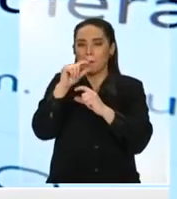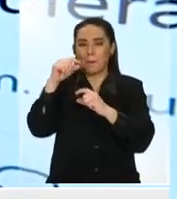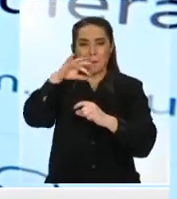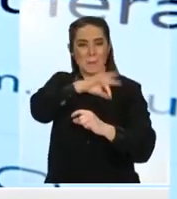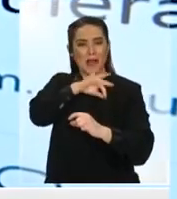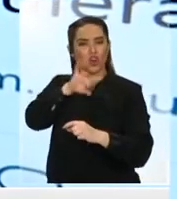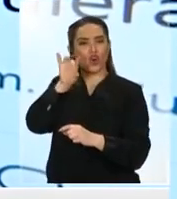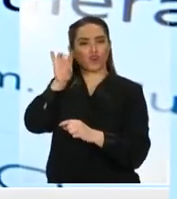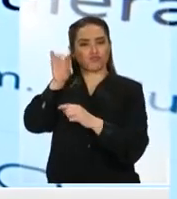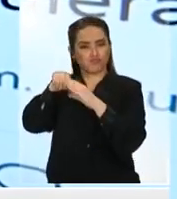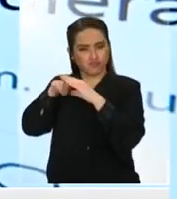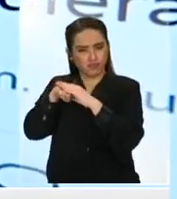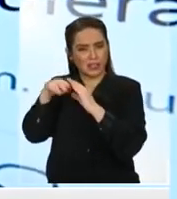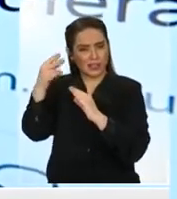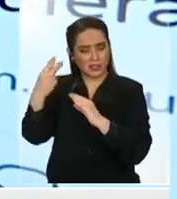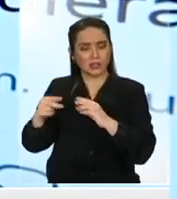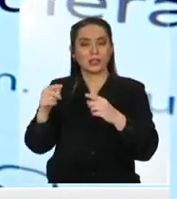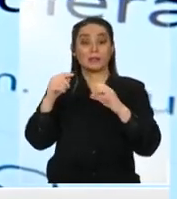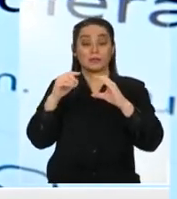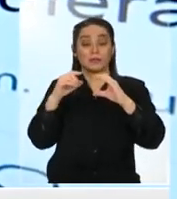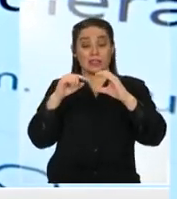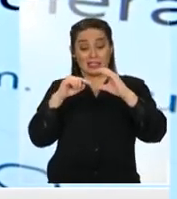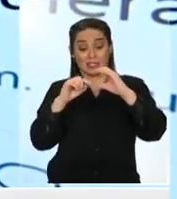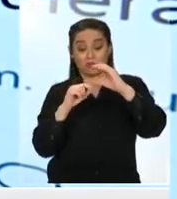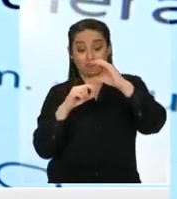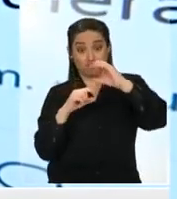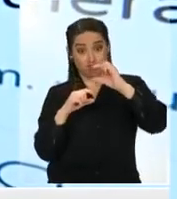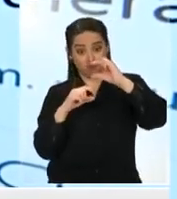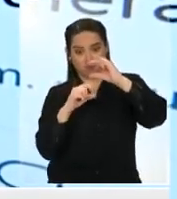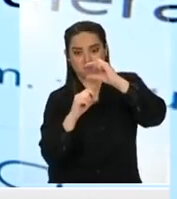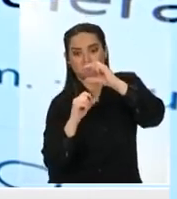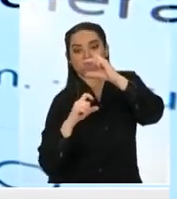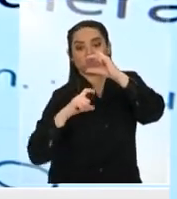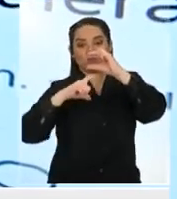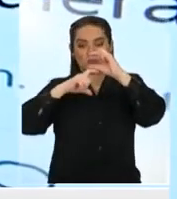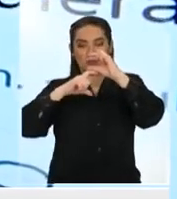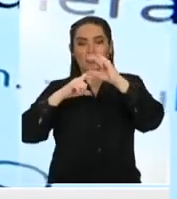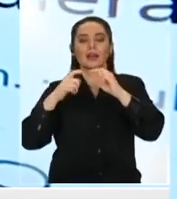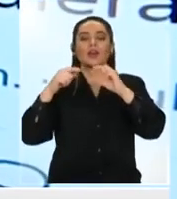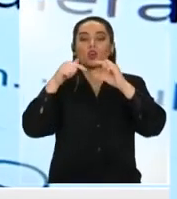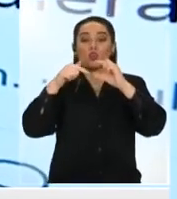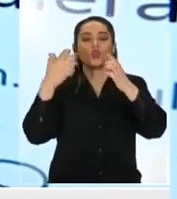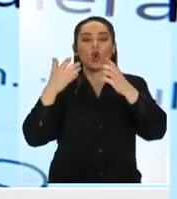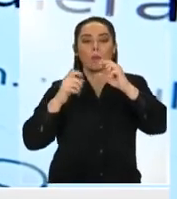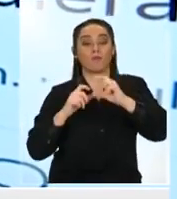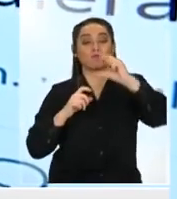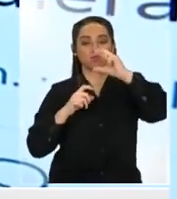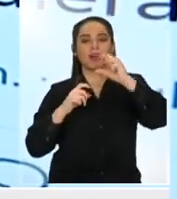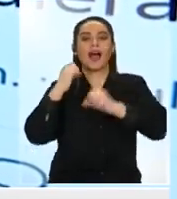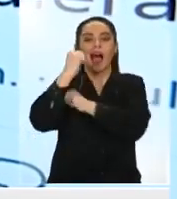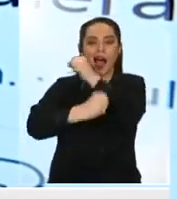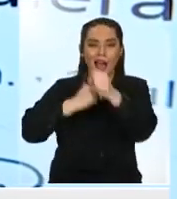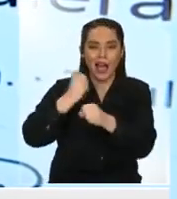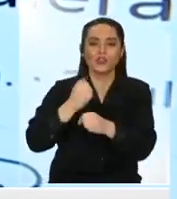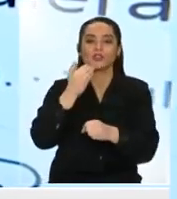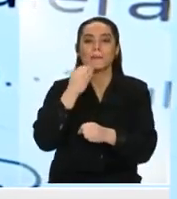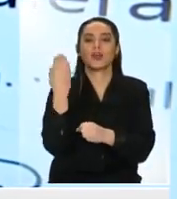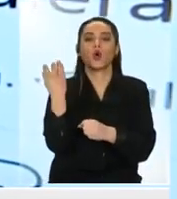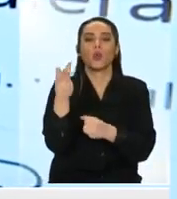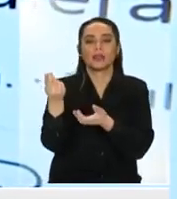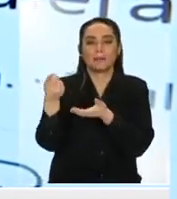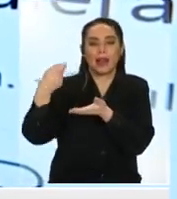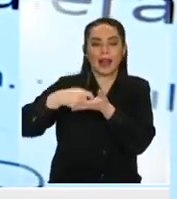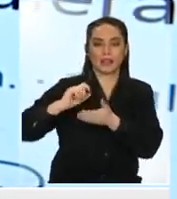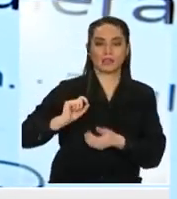y que te permite aumentar la primera en base a los años y la cantidad que tú cotizas. Y un tercer